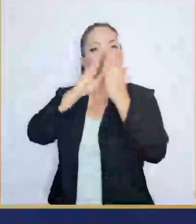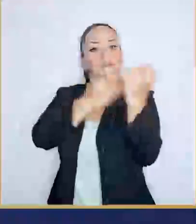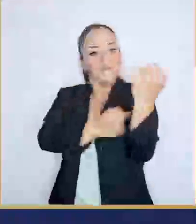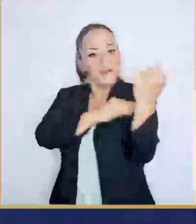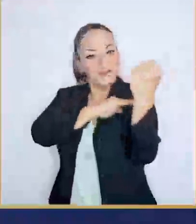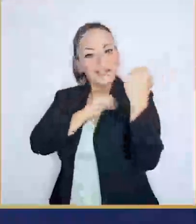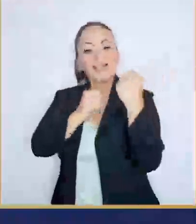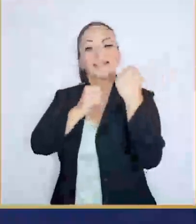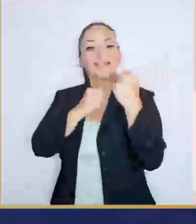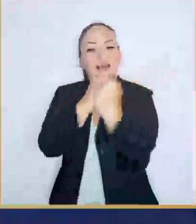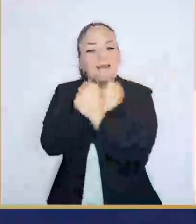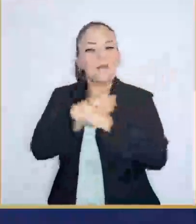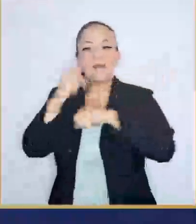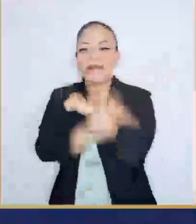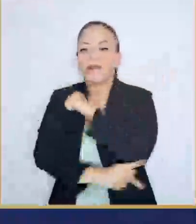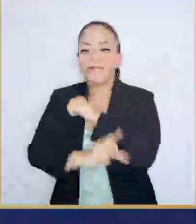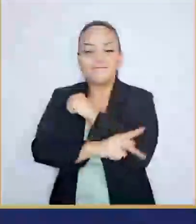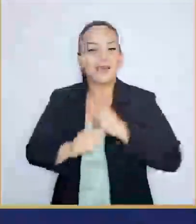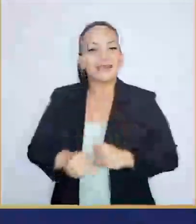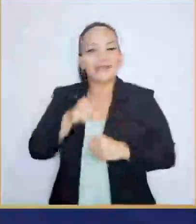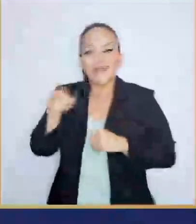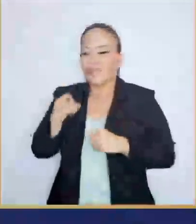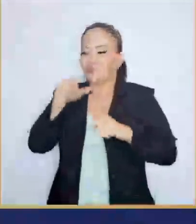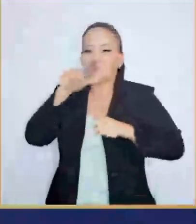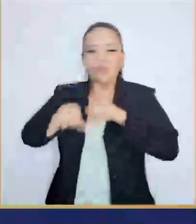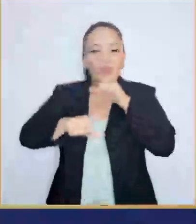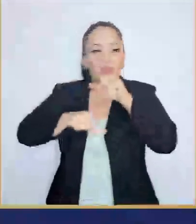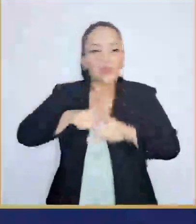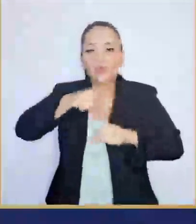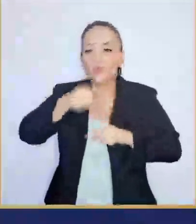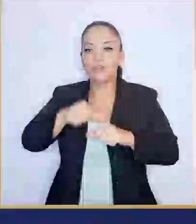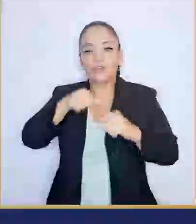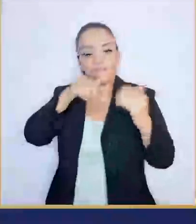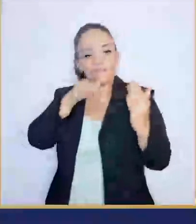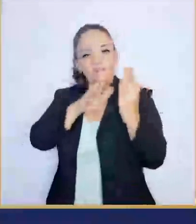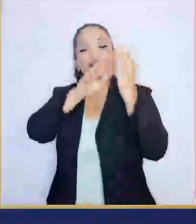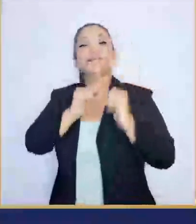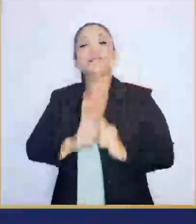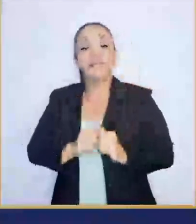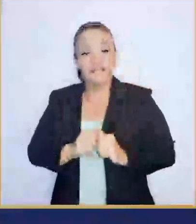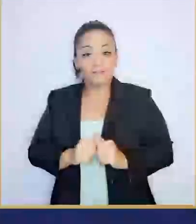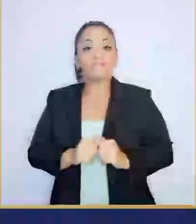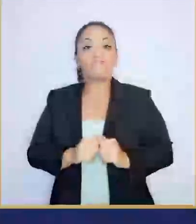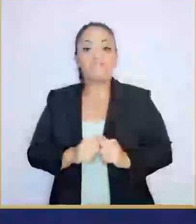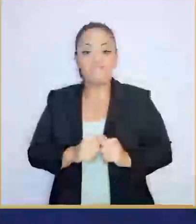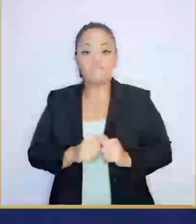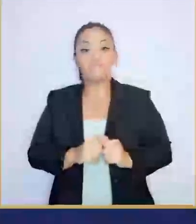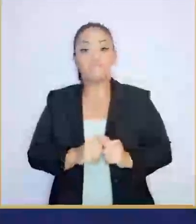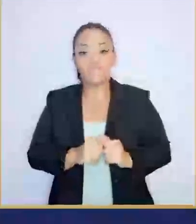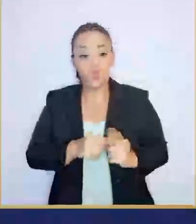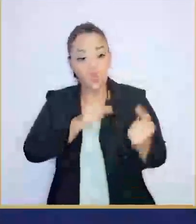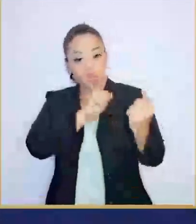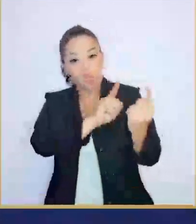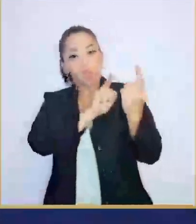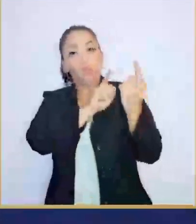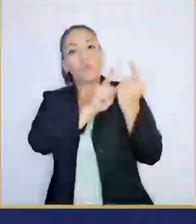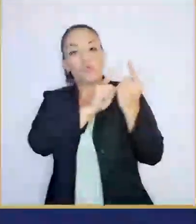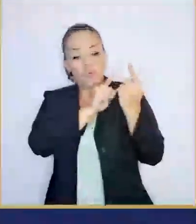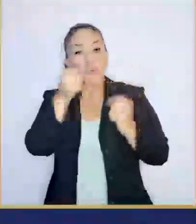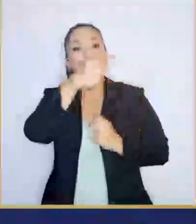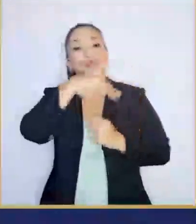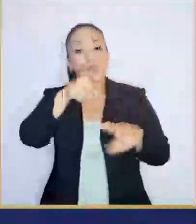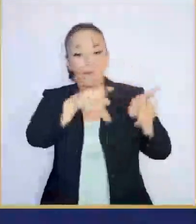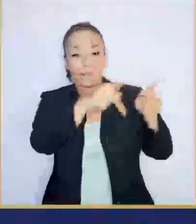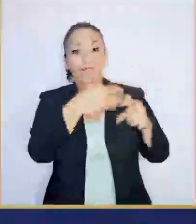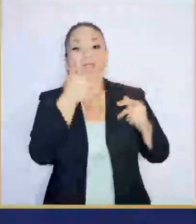días Con valente patriotismo, una lucha cara a cara Casi que mano